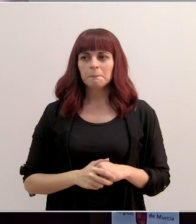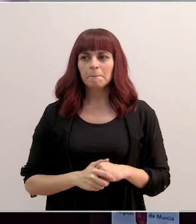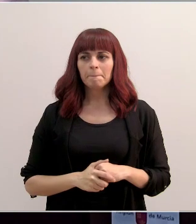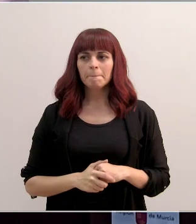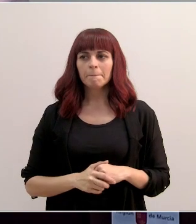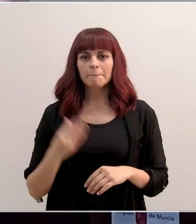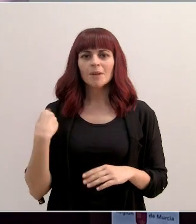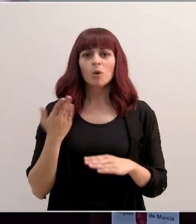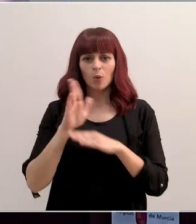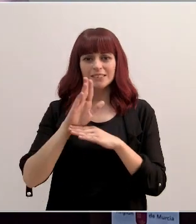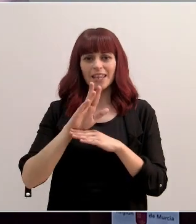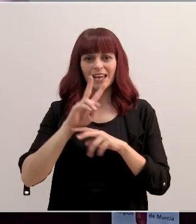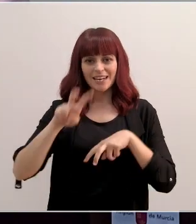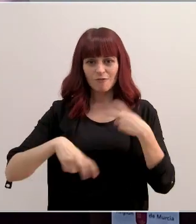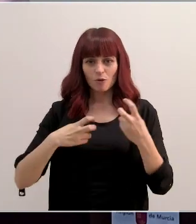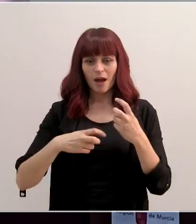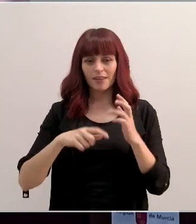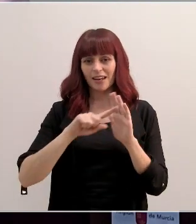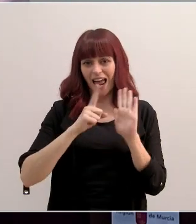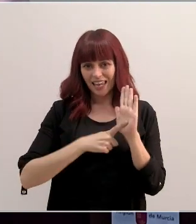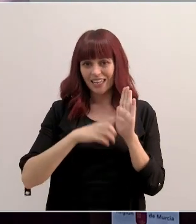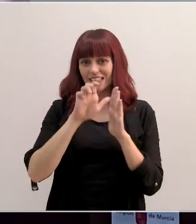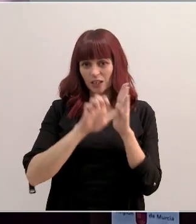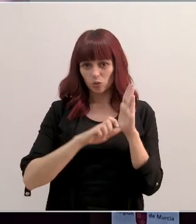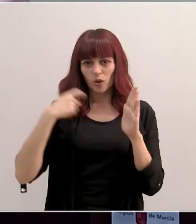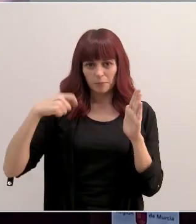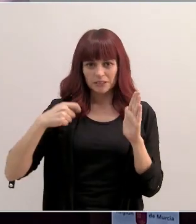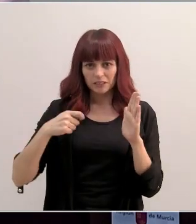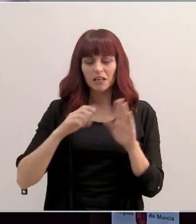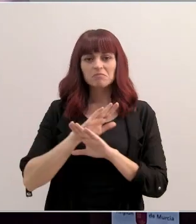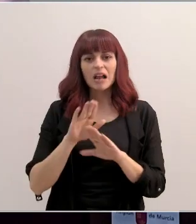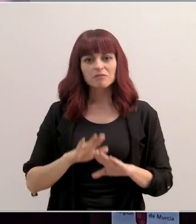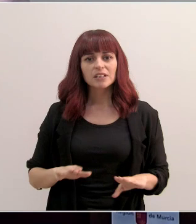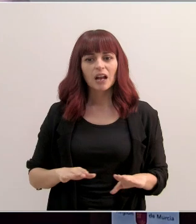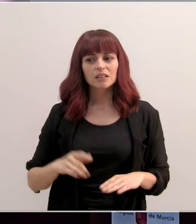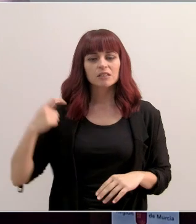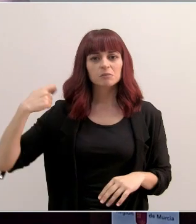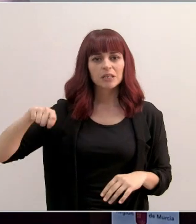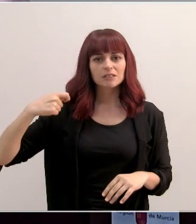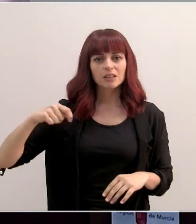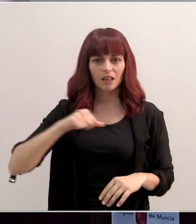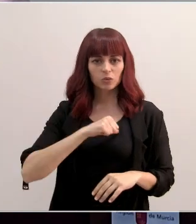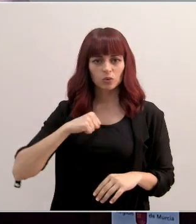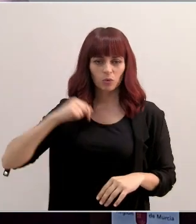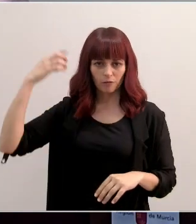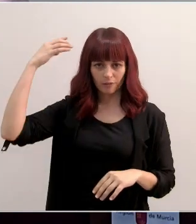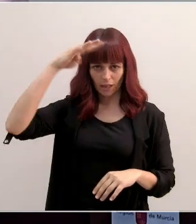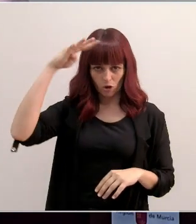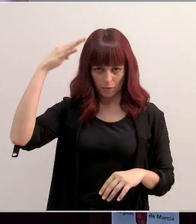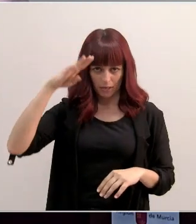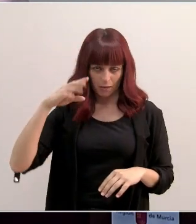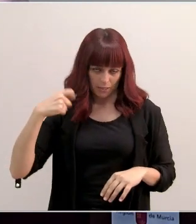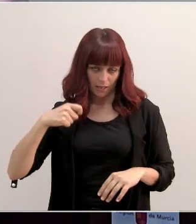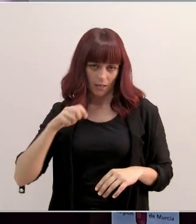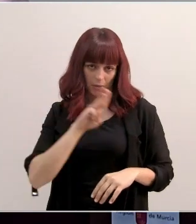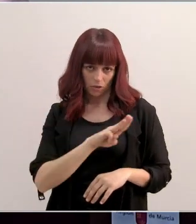propuesta de reforma de la ley del Estatuto de Presidente si finalmente abría la puerta a que el presidente autonómico, Fernando López Miras, y el del Partido